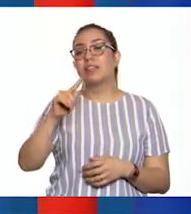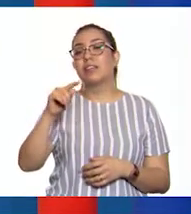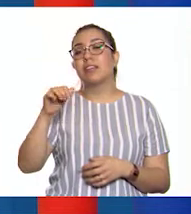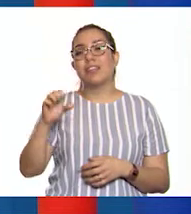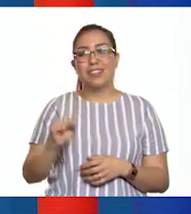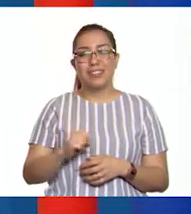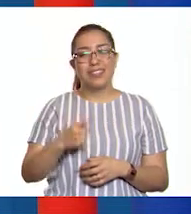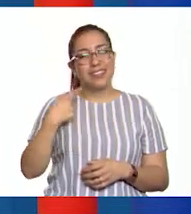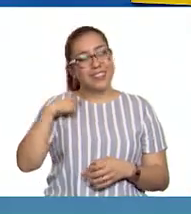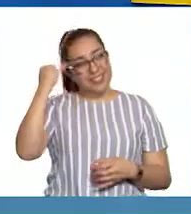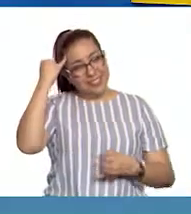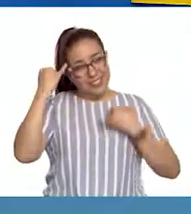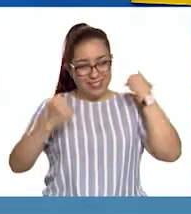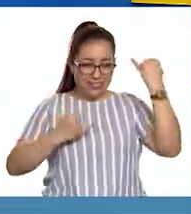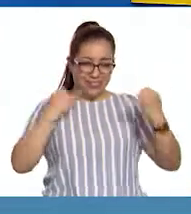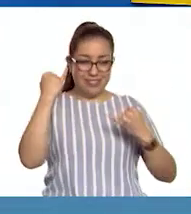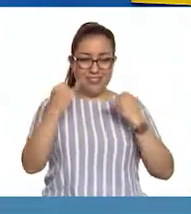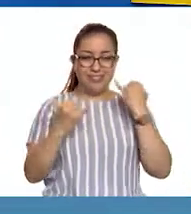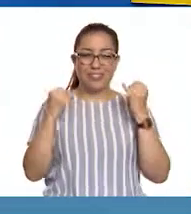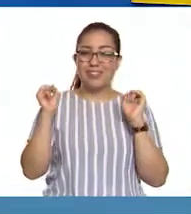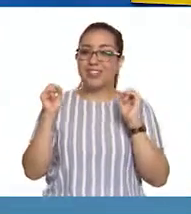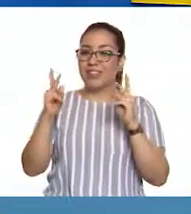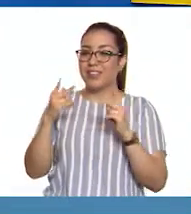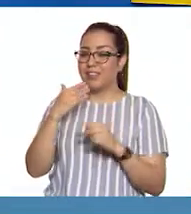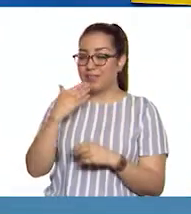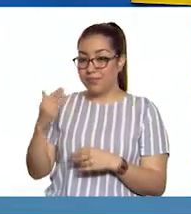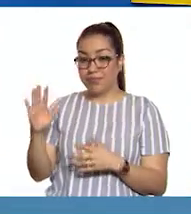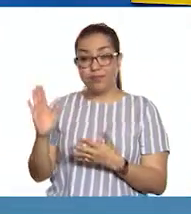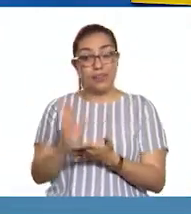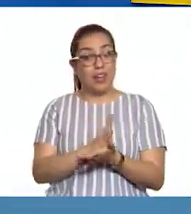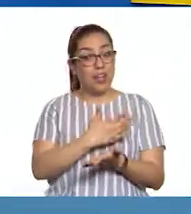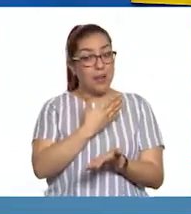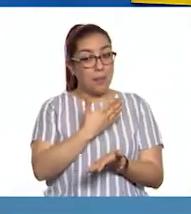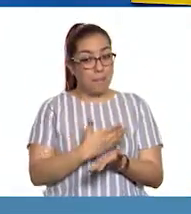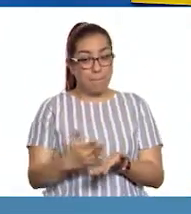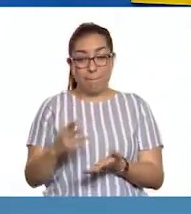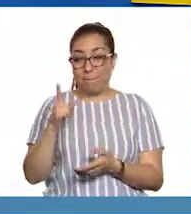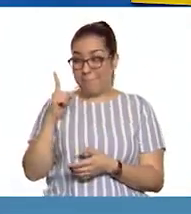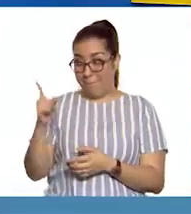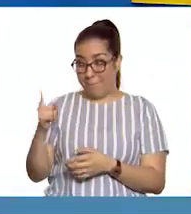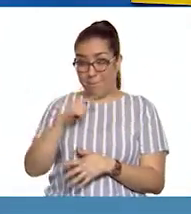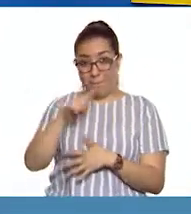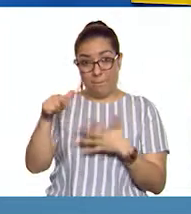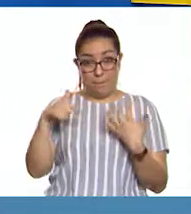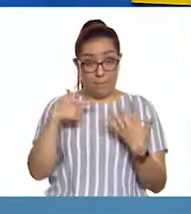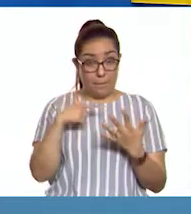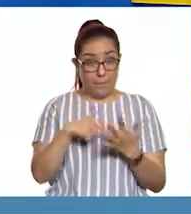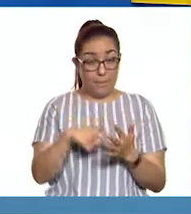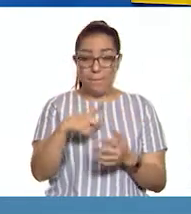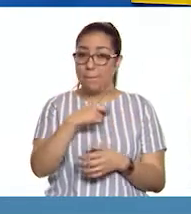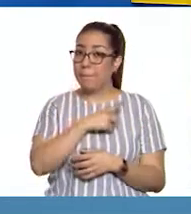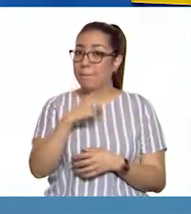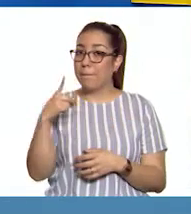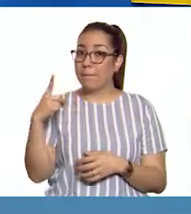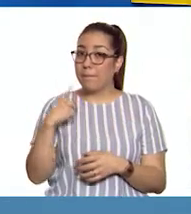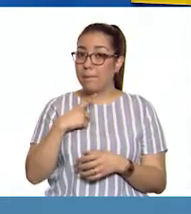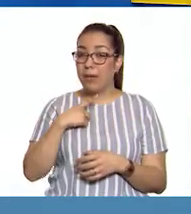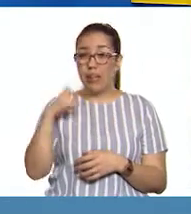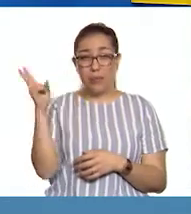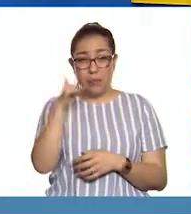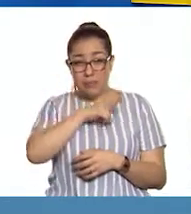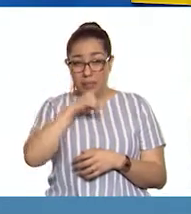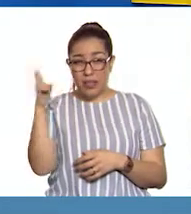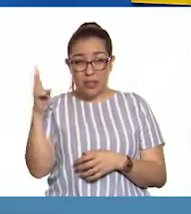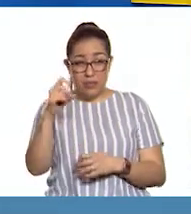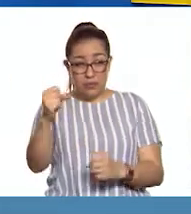imaginando. Muy bien. Además, es preferible que en el lugar destinado para el cultivo se eviten corrientes de viento